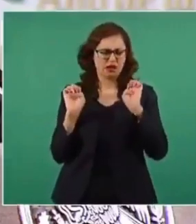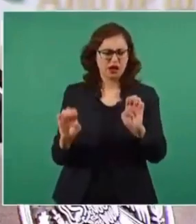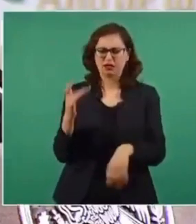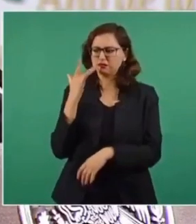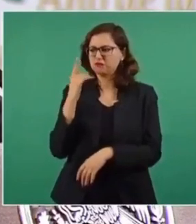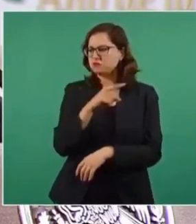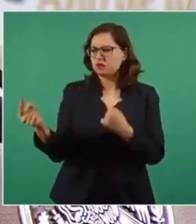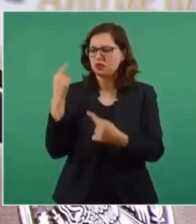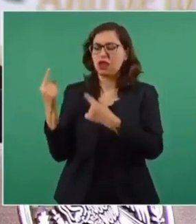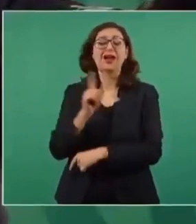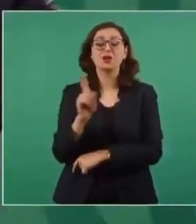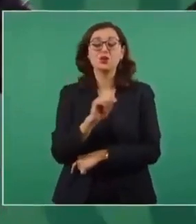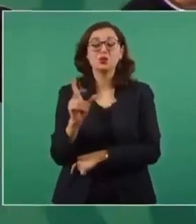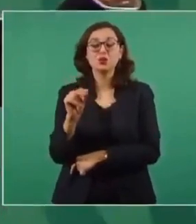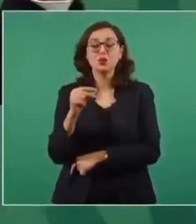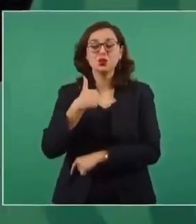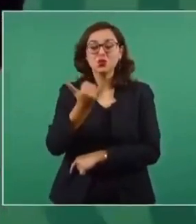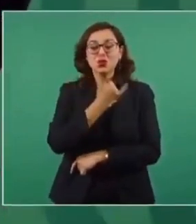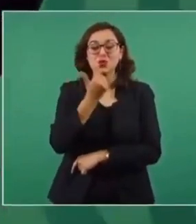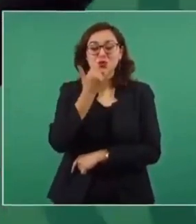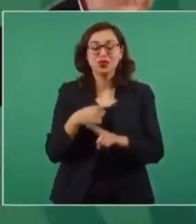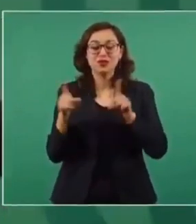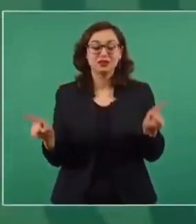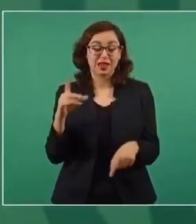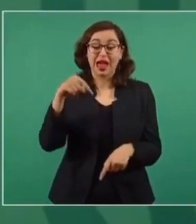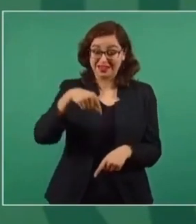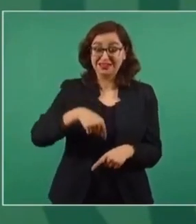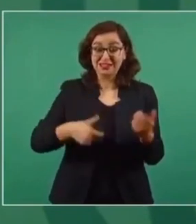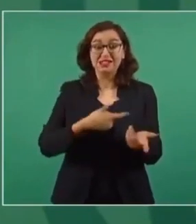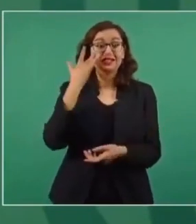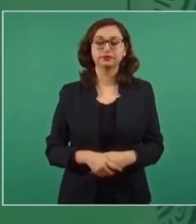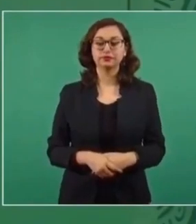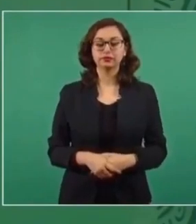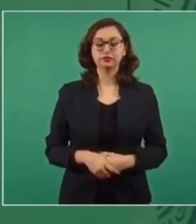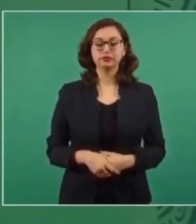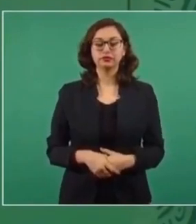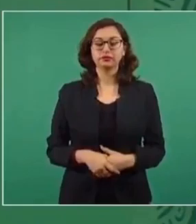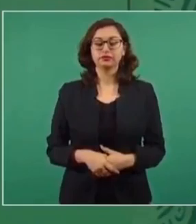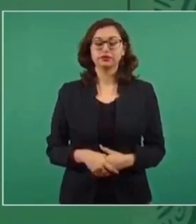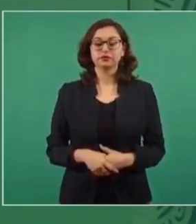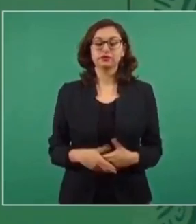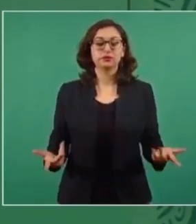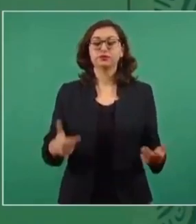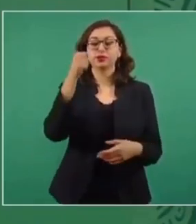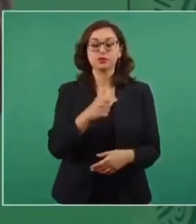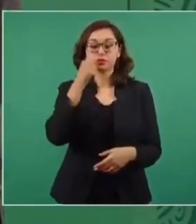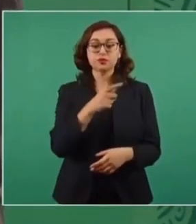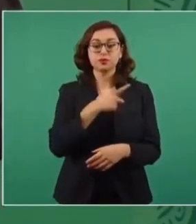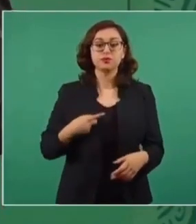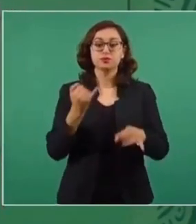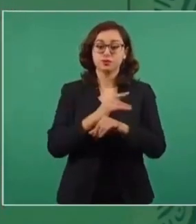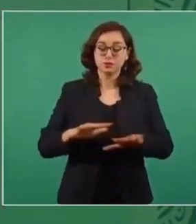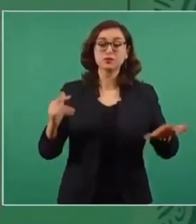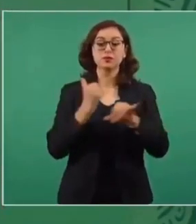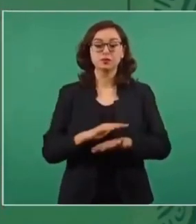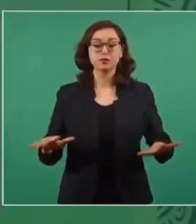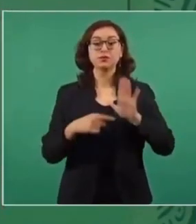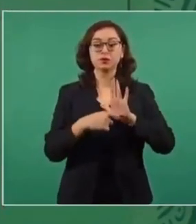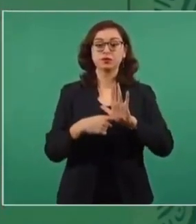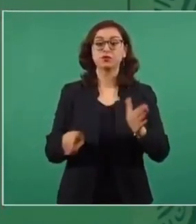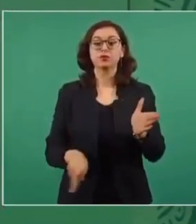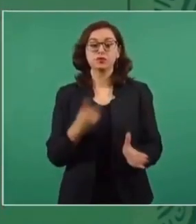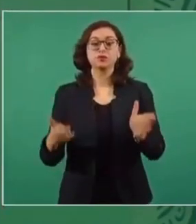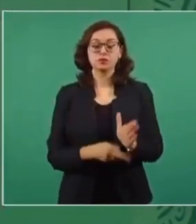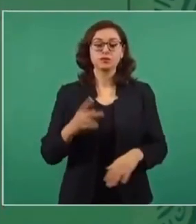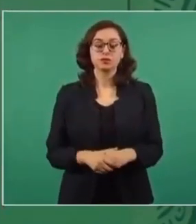adversarios. Siempre he dicho, y no me equivoco, que el conservadurismo tiene como doctrina la hipocresía. El jefe de gobierno lo mismo, decían que vivía yo en la Toscana y yo pensaba que era en